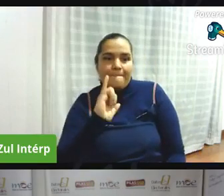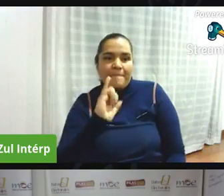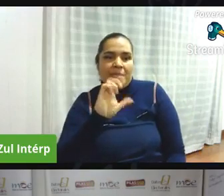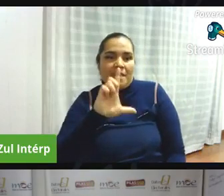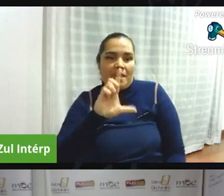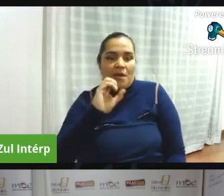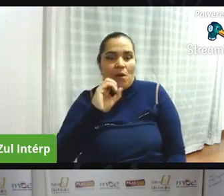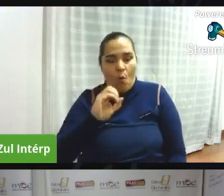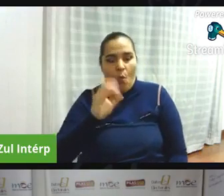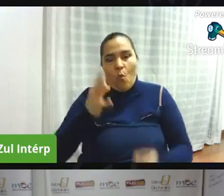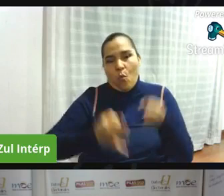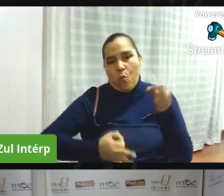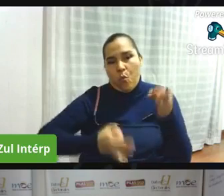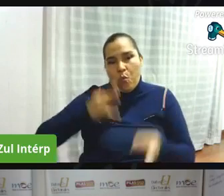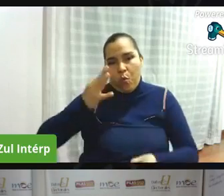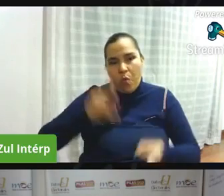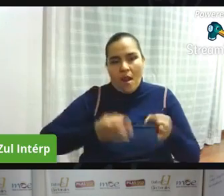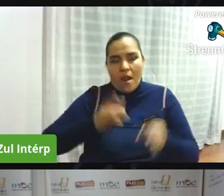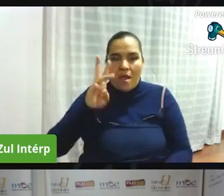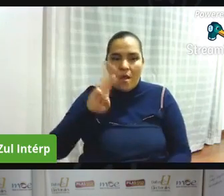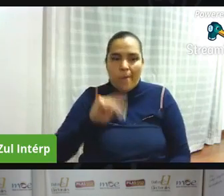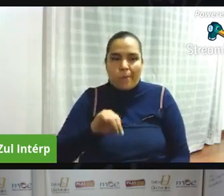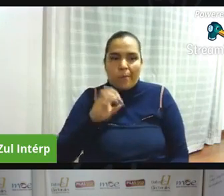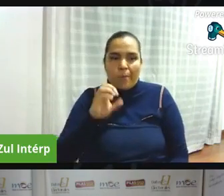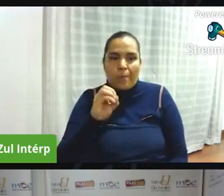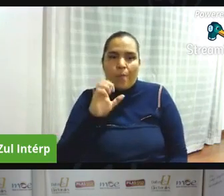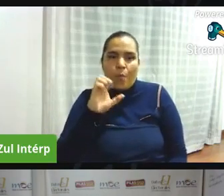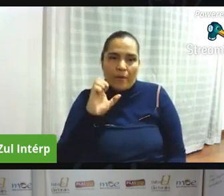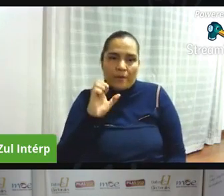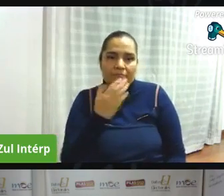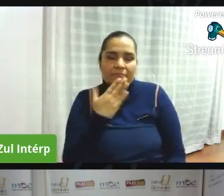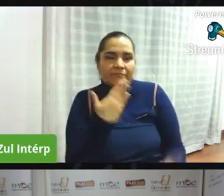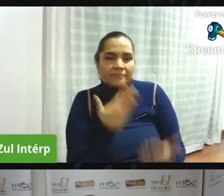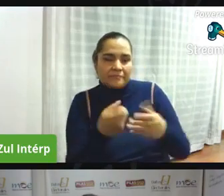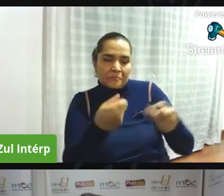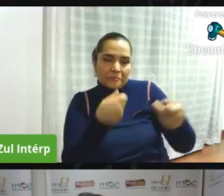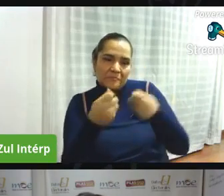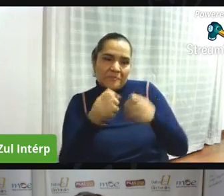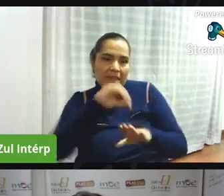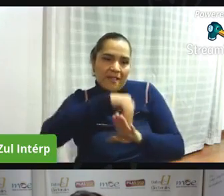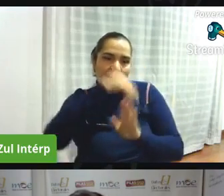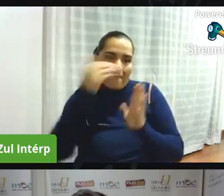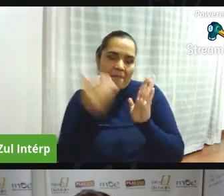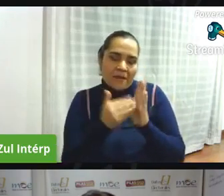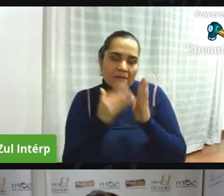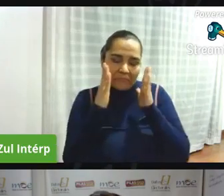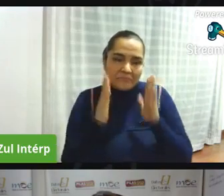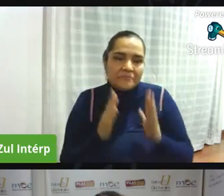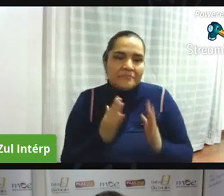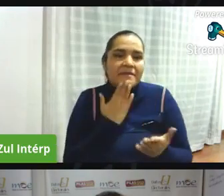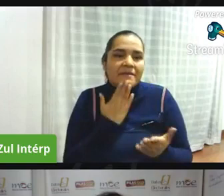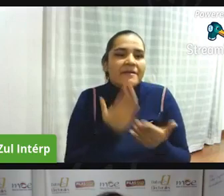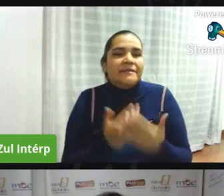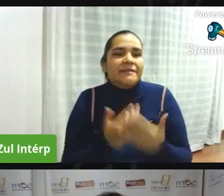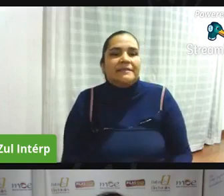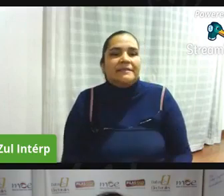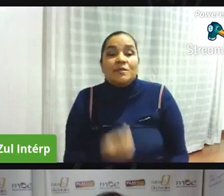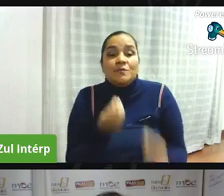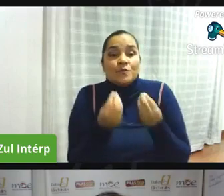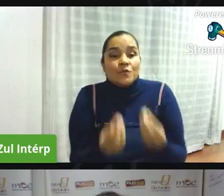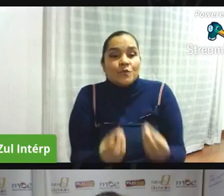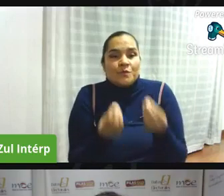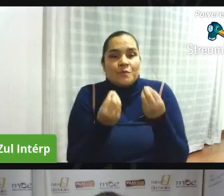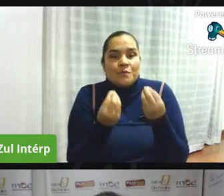la moe al idepac no pues muchísimas gracias a ustedes muchas gracias a todos los que nos están